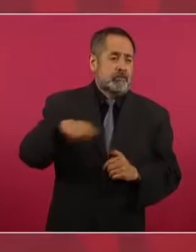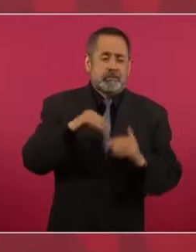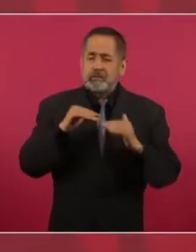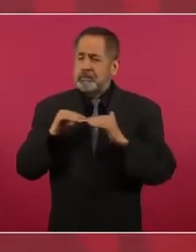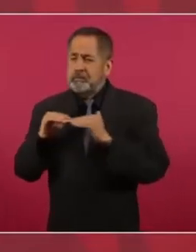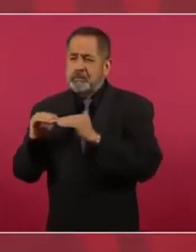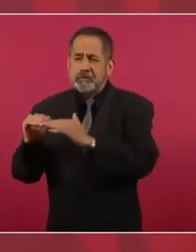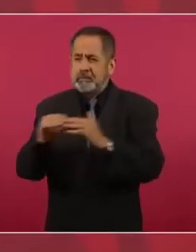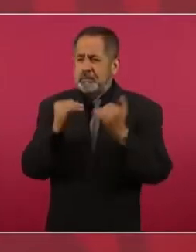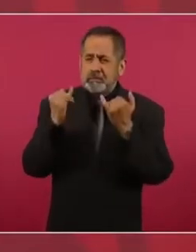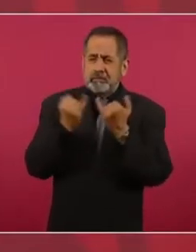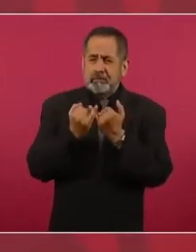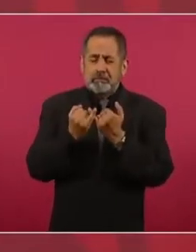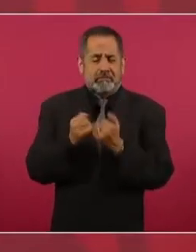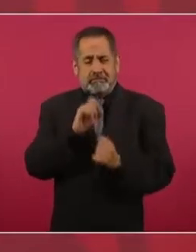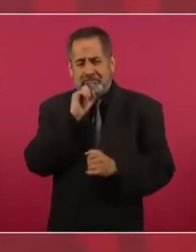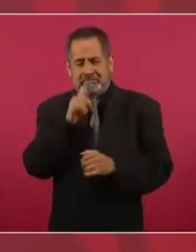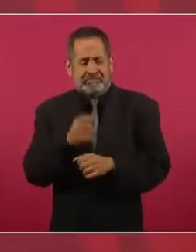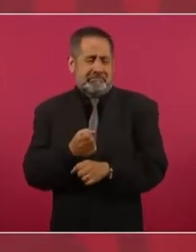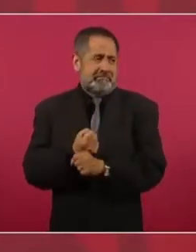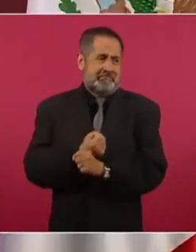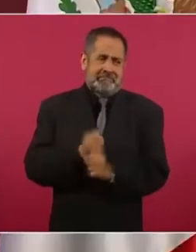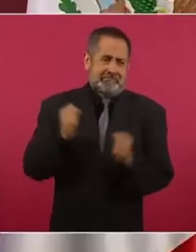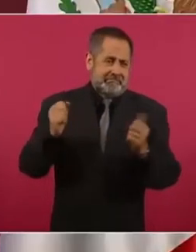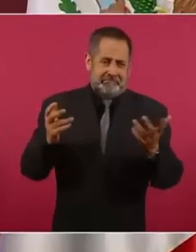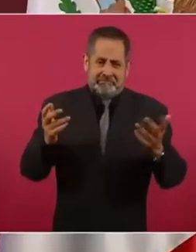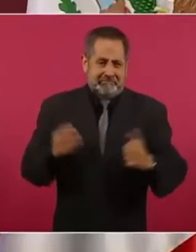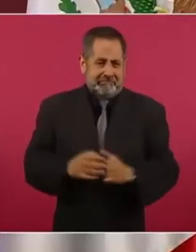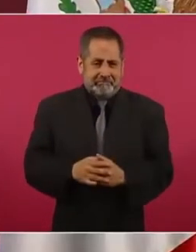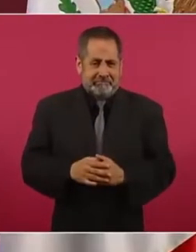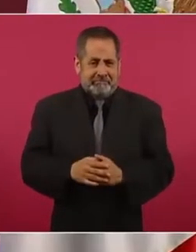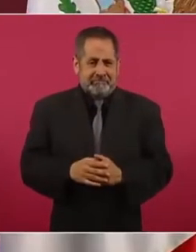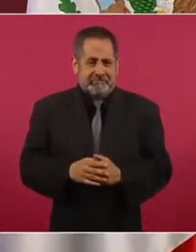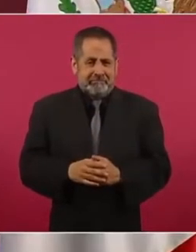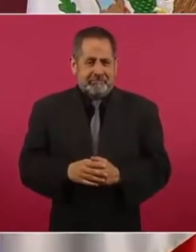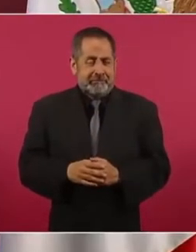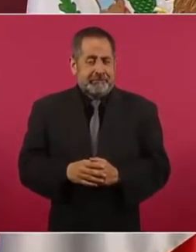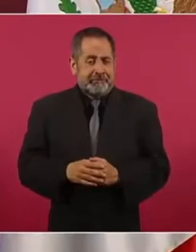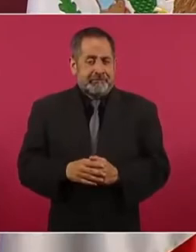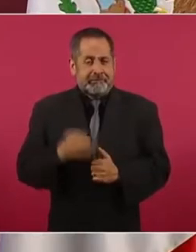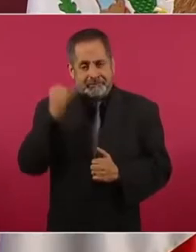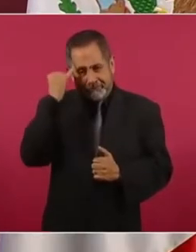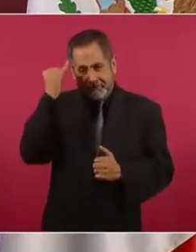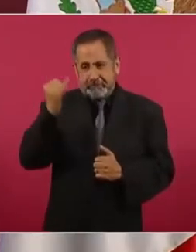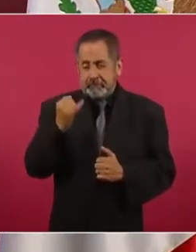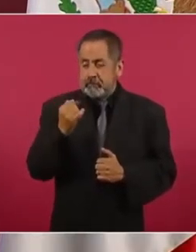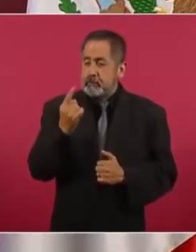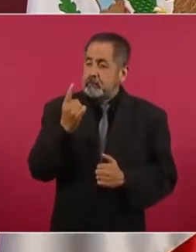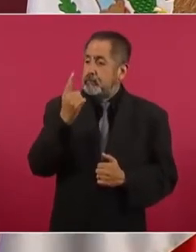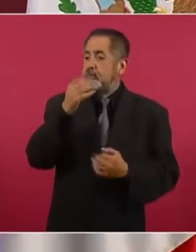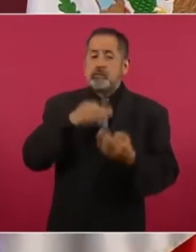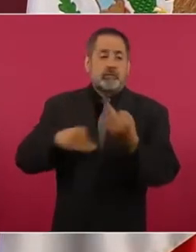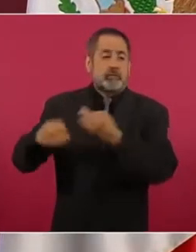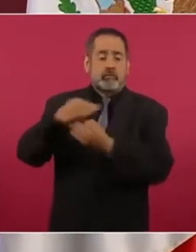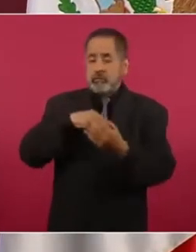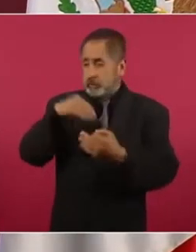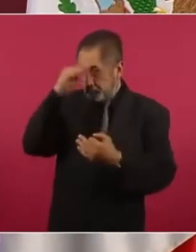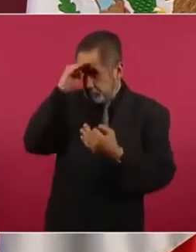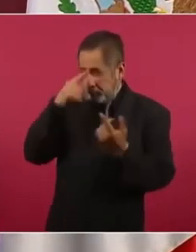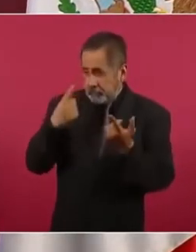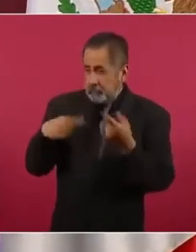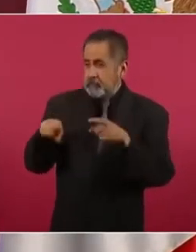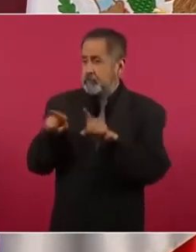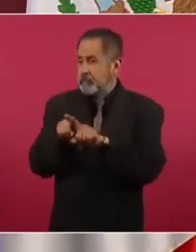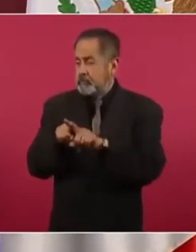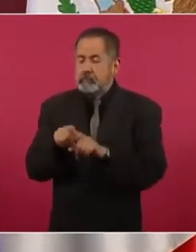si sólo existiese una manera de pensar. Estoy en contra